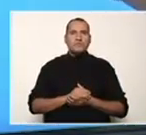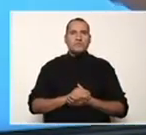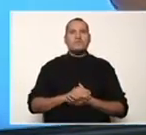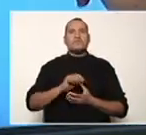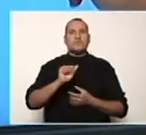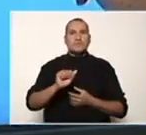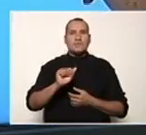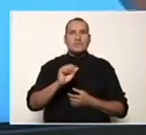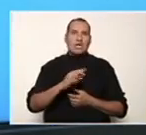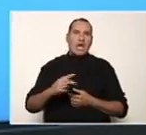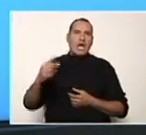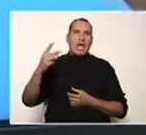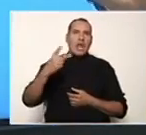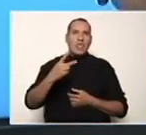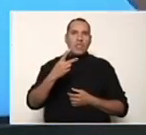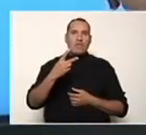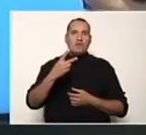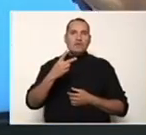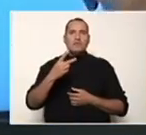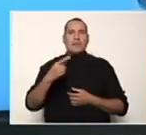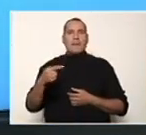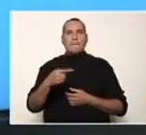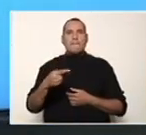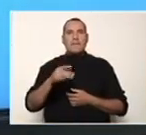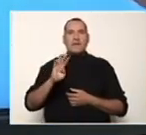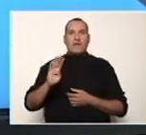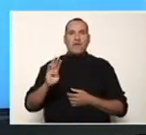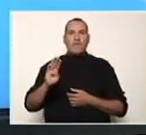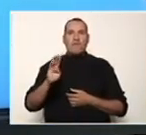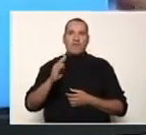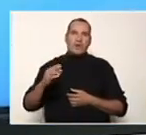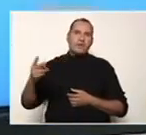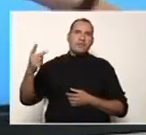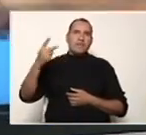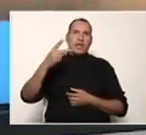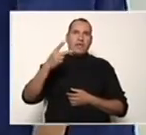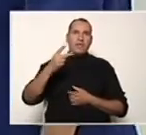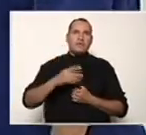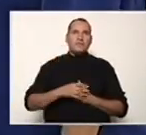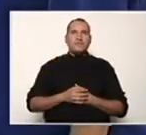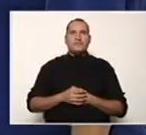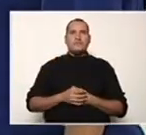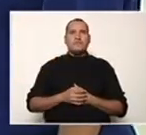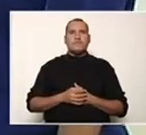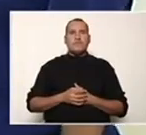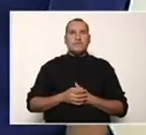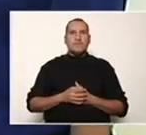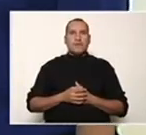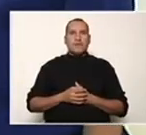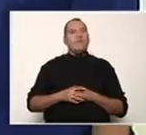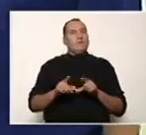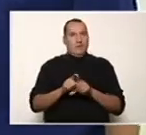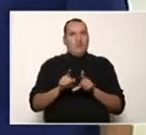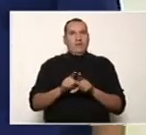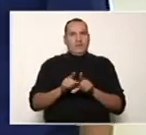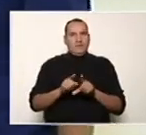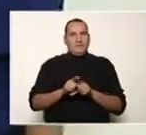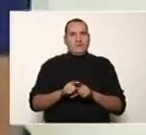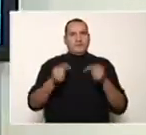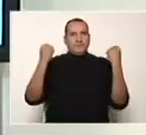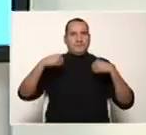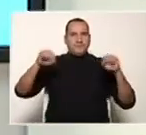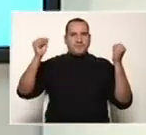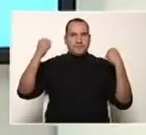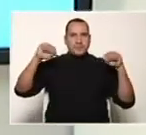el primer término menos elevar al cuadrado el segundo término. Eso es lo mismo que vamos a hacer con un